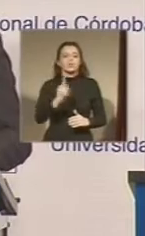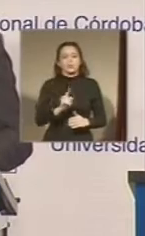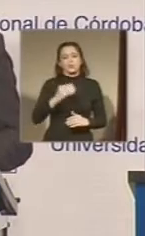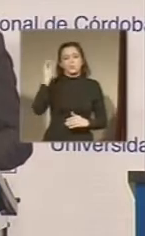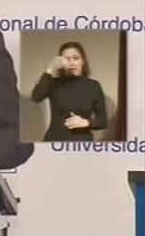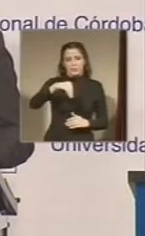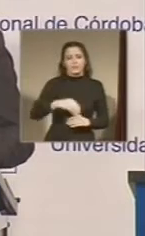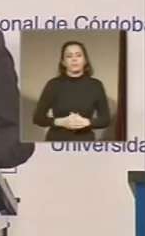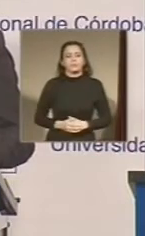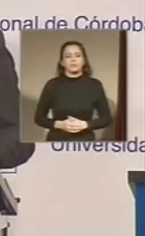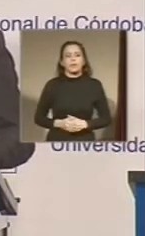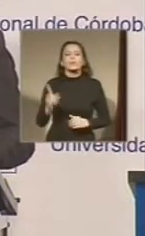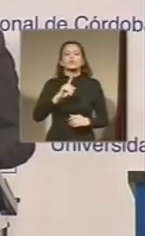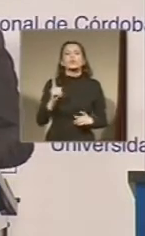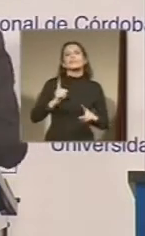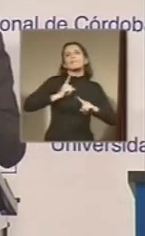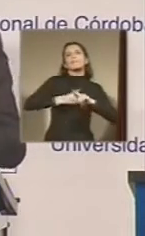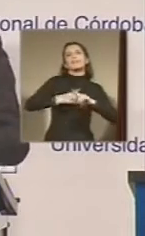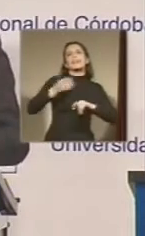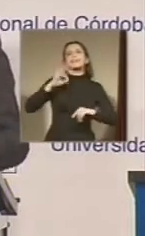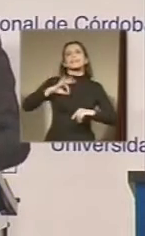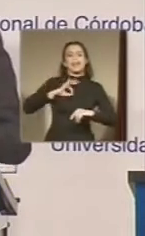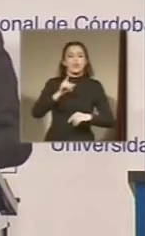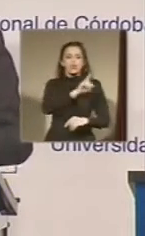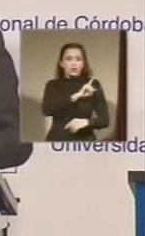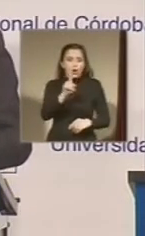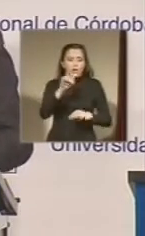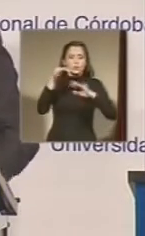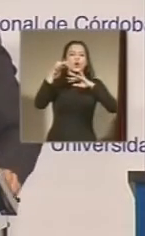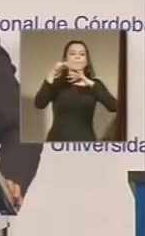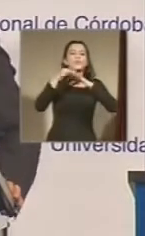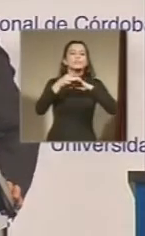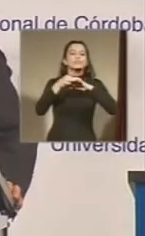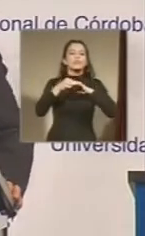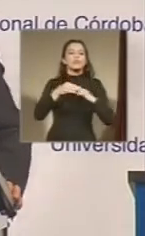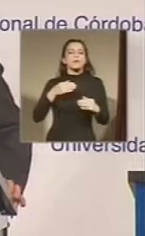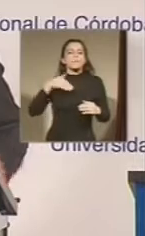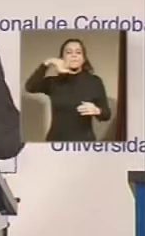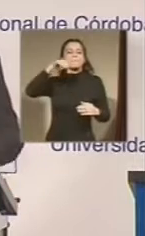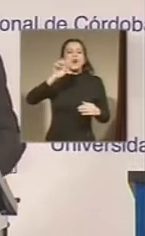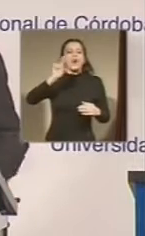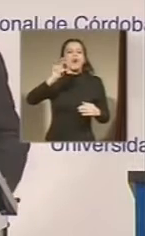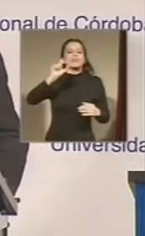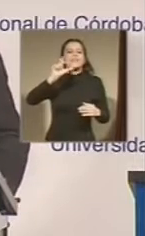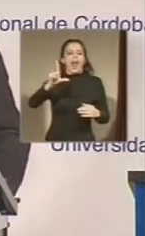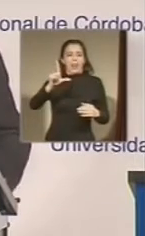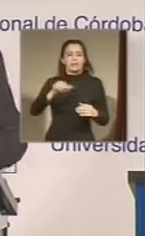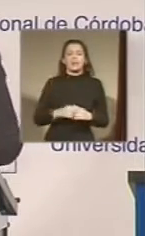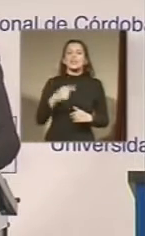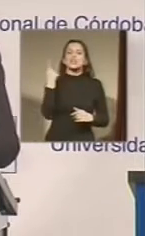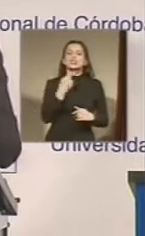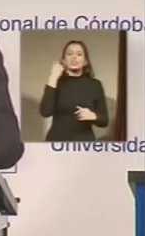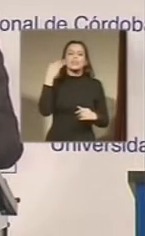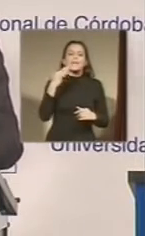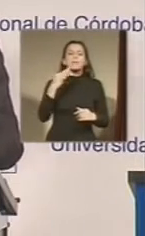no es un festival del salario. Esto es un compromiso moral que queremos celebrar con los docentes para